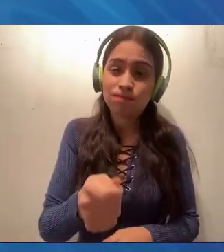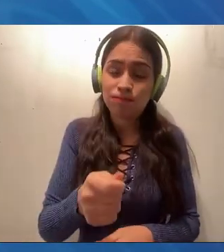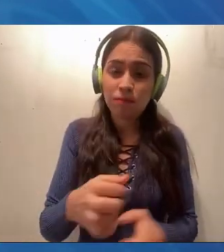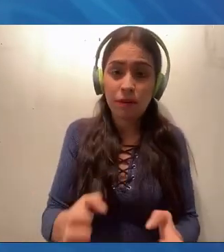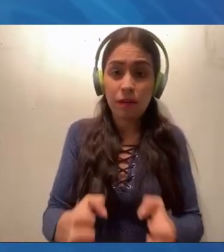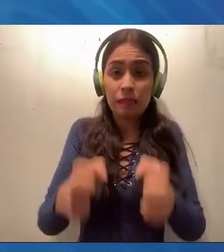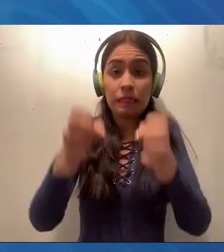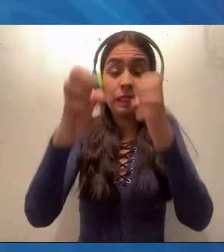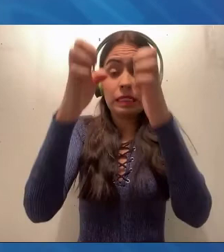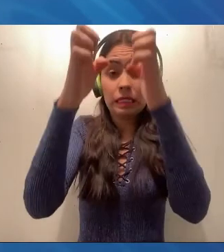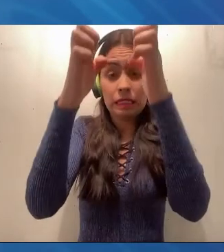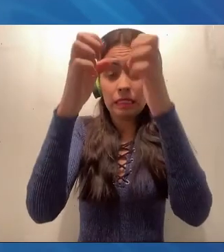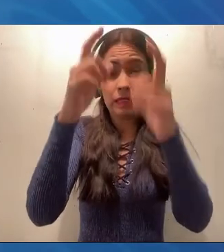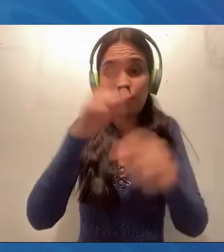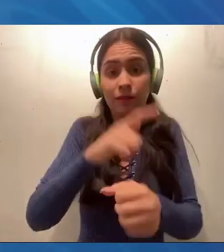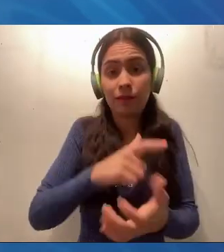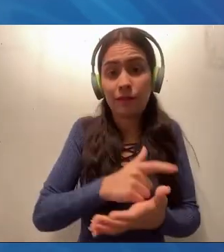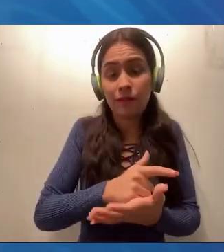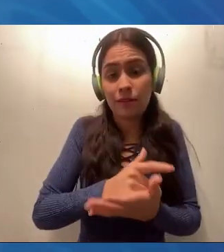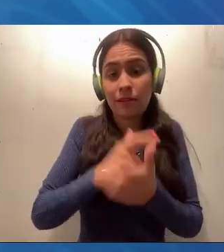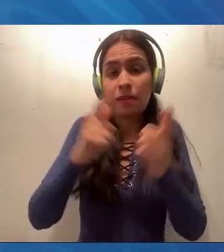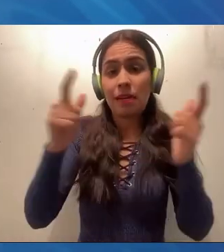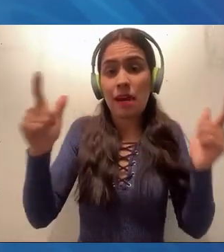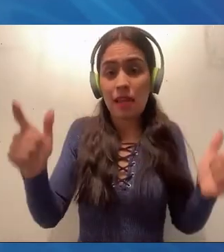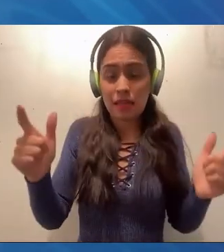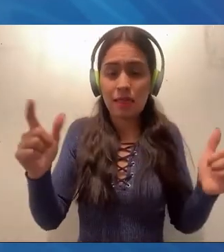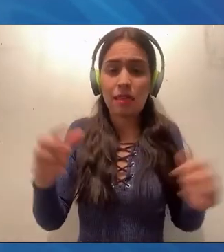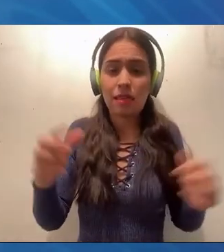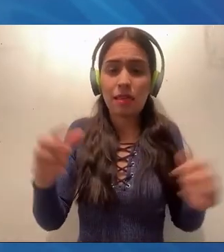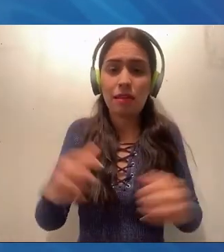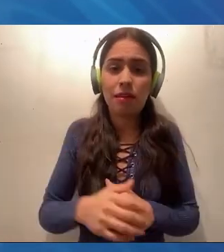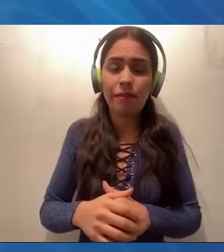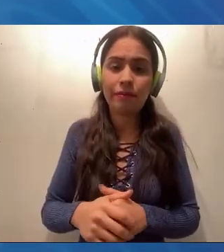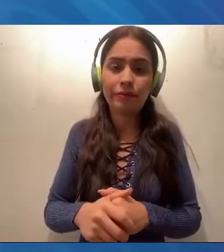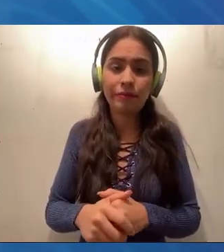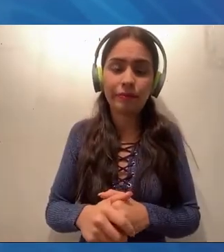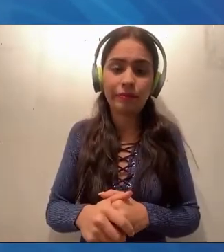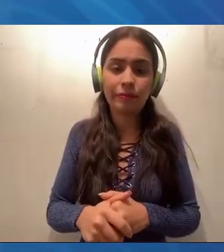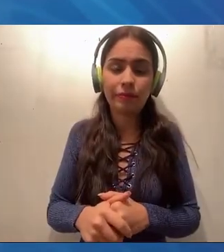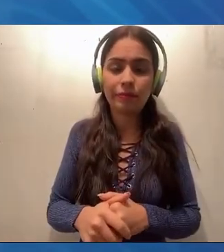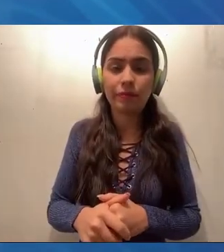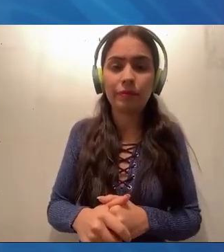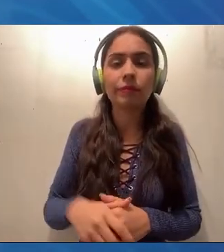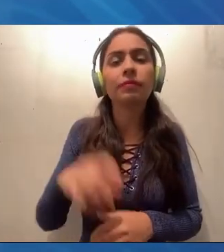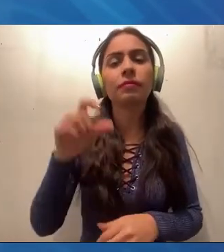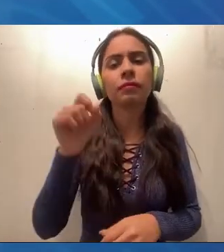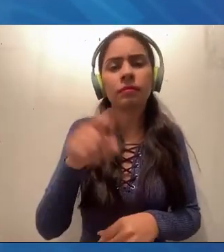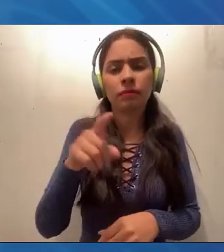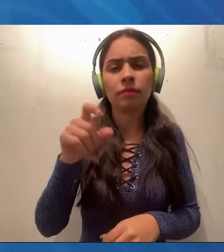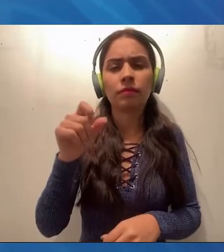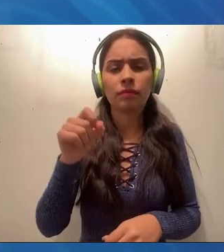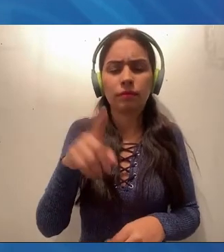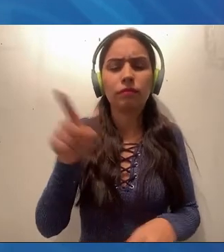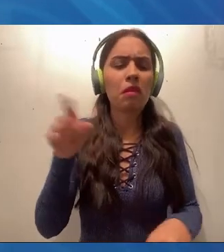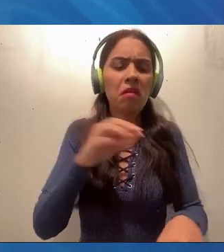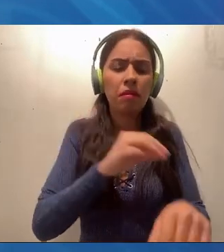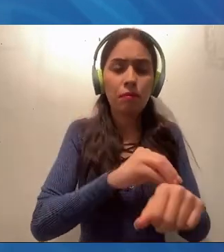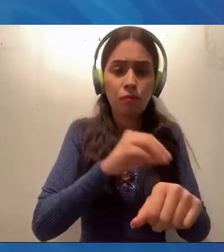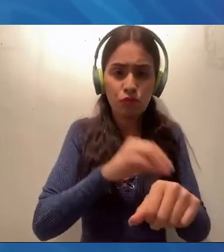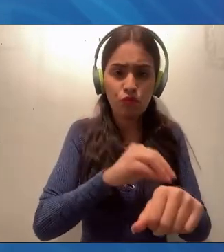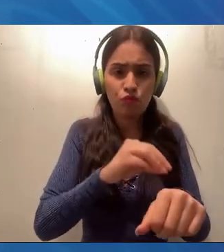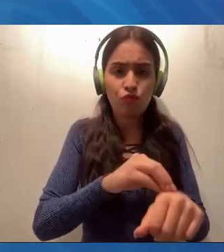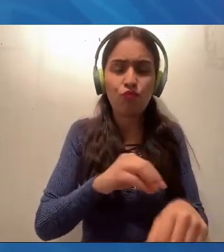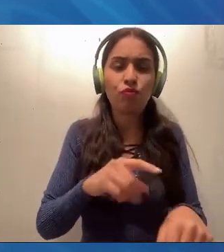comodidades para ustedes. Vamos a instalar también este centro de control, ahí va a estar todo lo, toda la información se va a procesar.